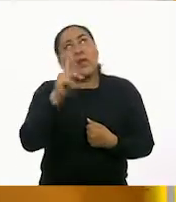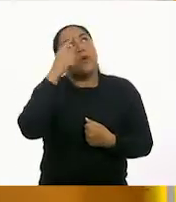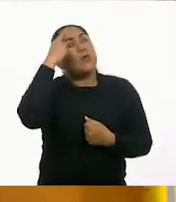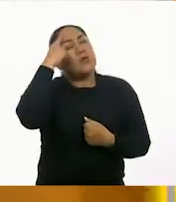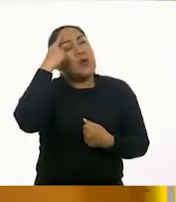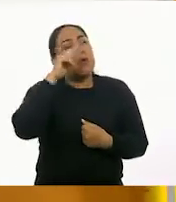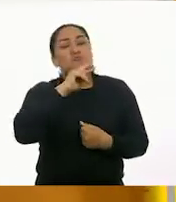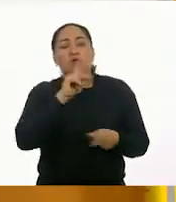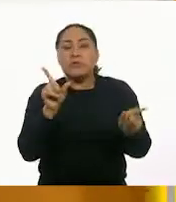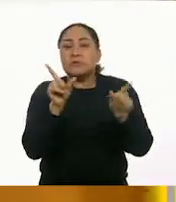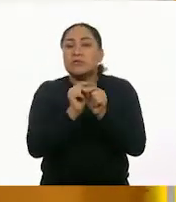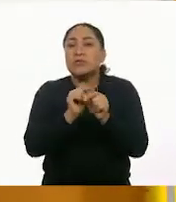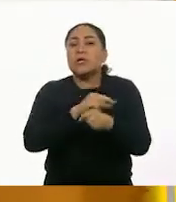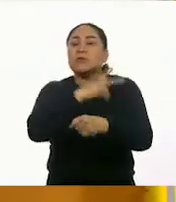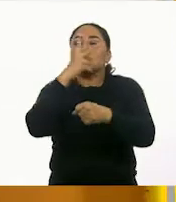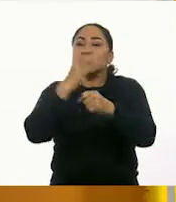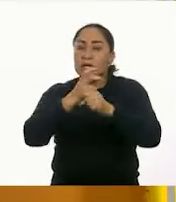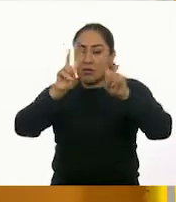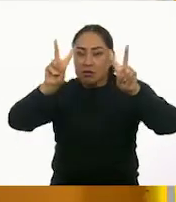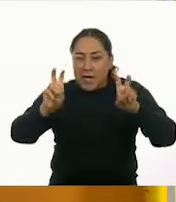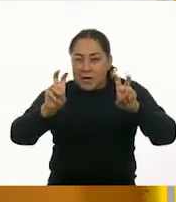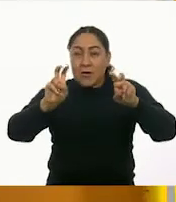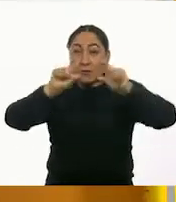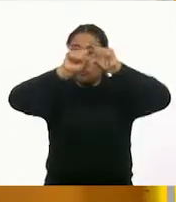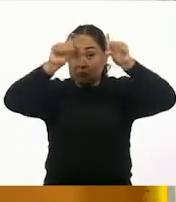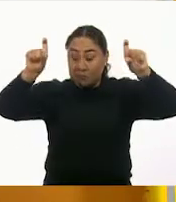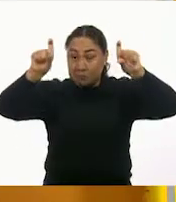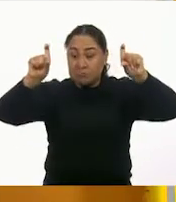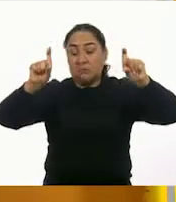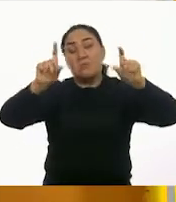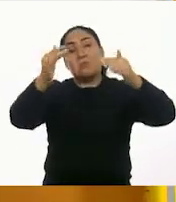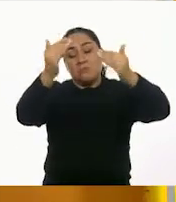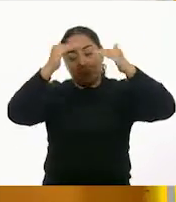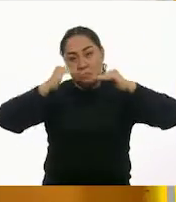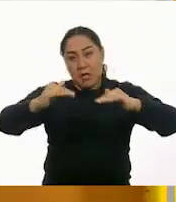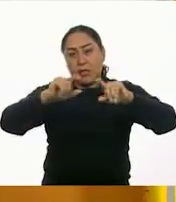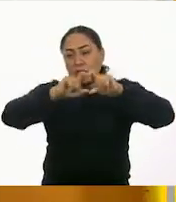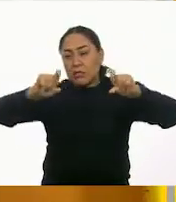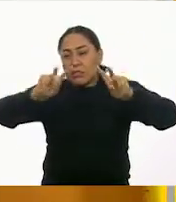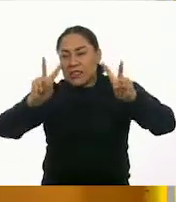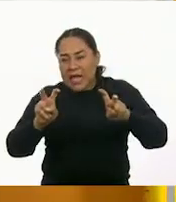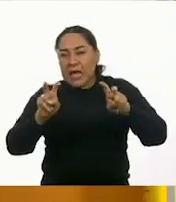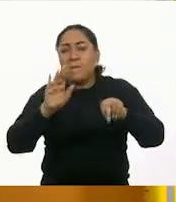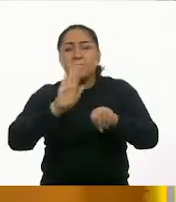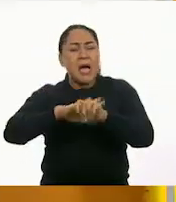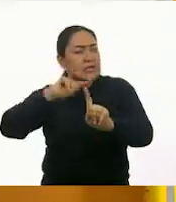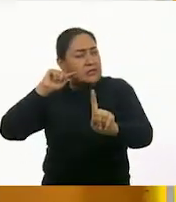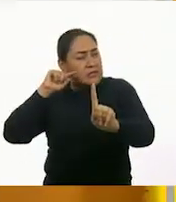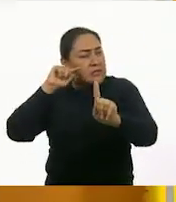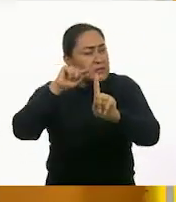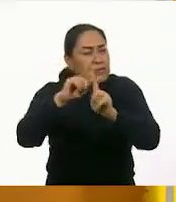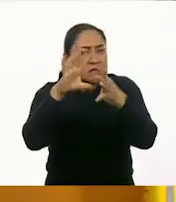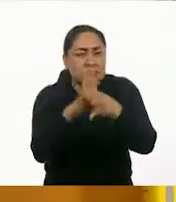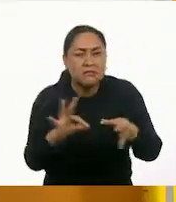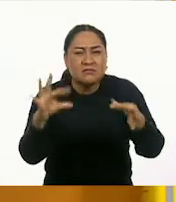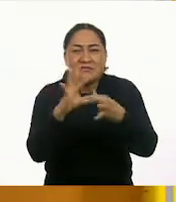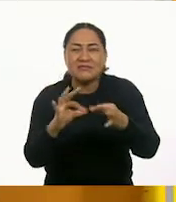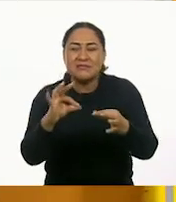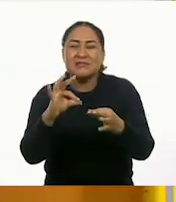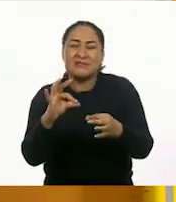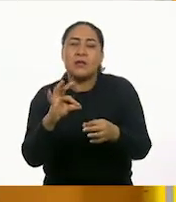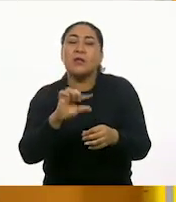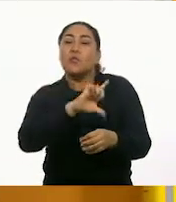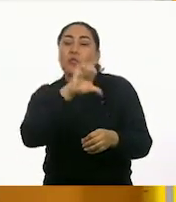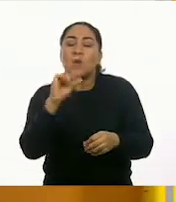en subtítulos? Si buscamos subtítulos, que sean más fáciles para centrarnos en esos temas y buscar información